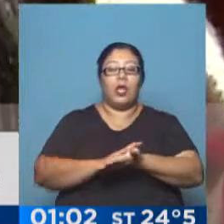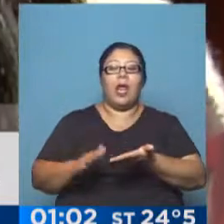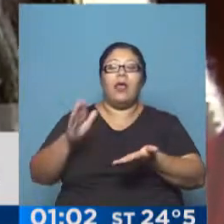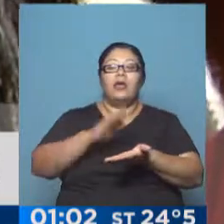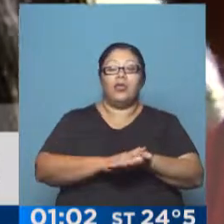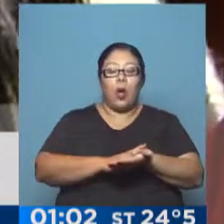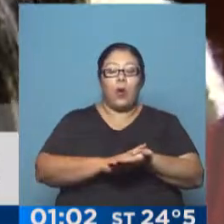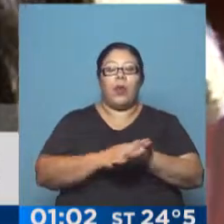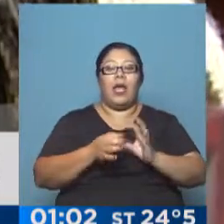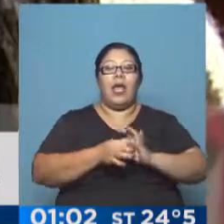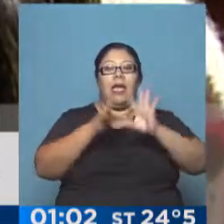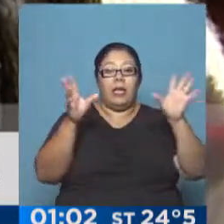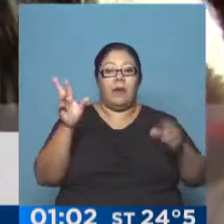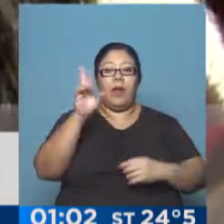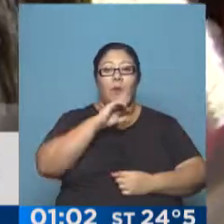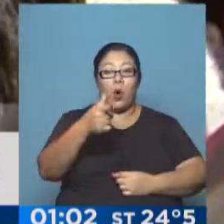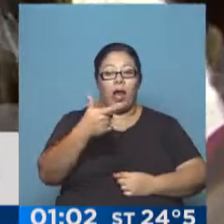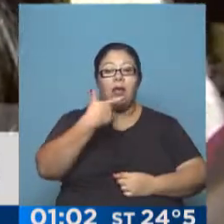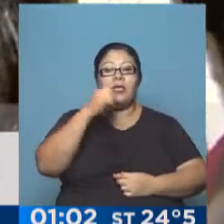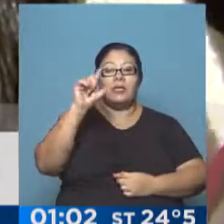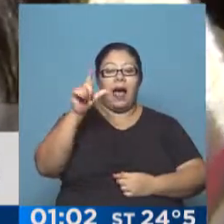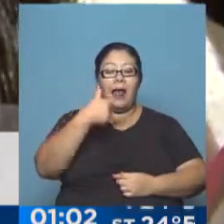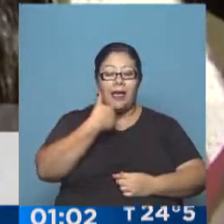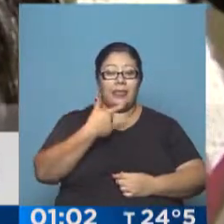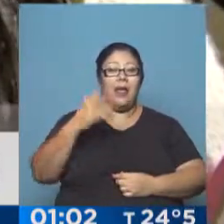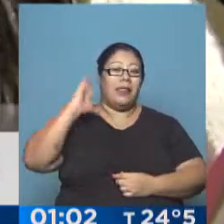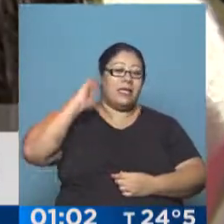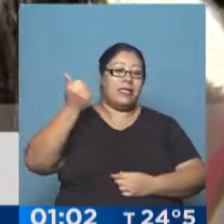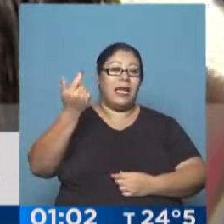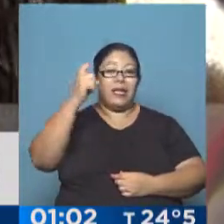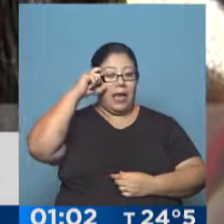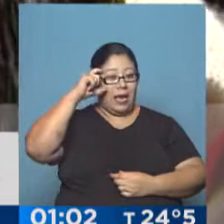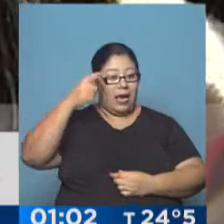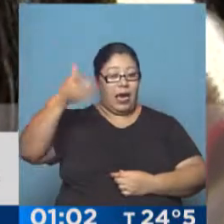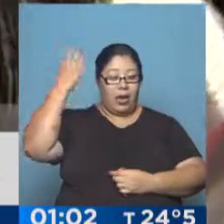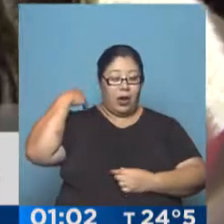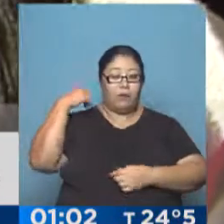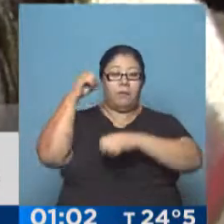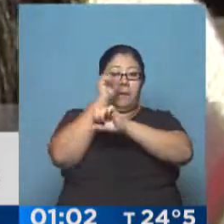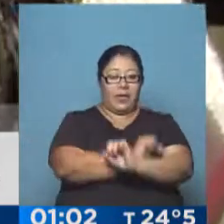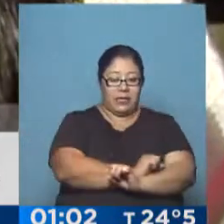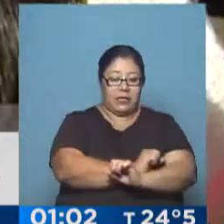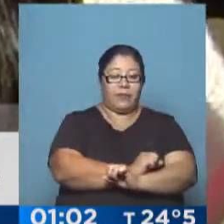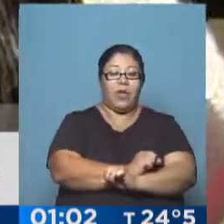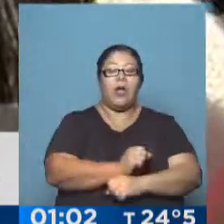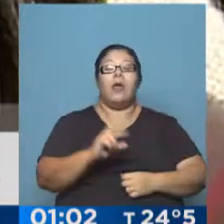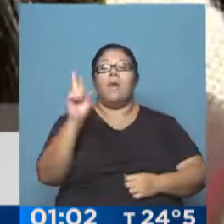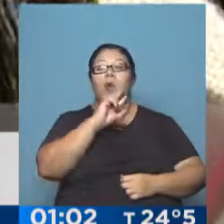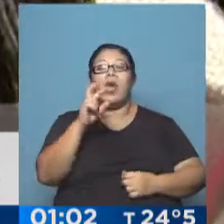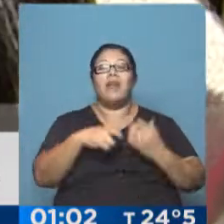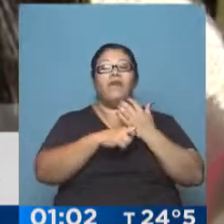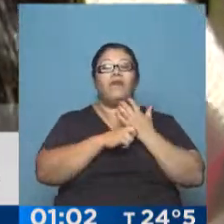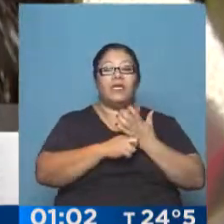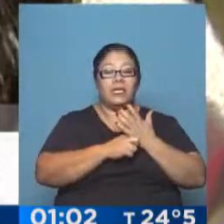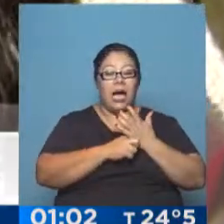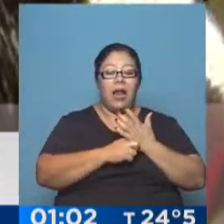en esa provincia desde el 16 de enero. La decisión coincide con el planteo de la fiscal federal, Paloma Ochoa, a raíz de un